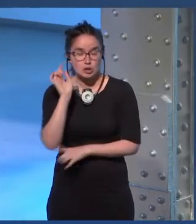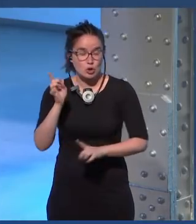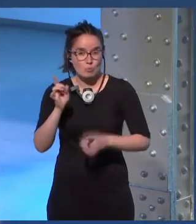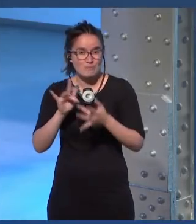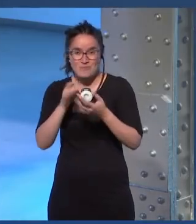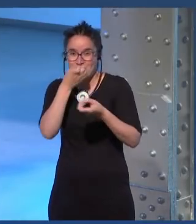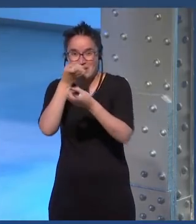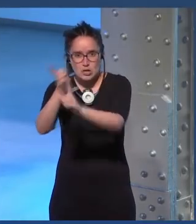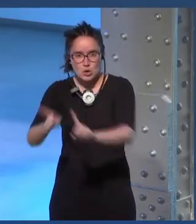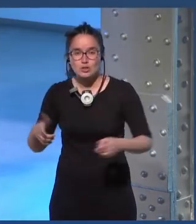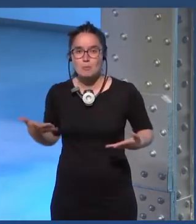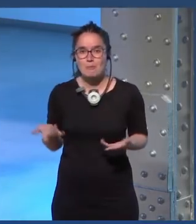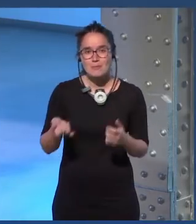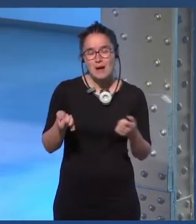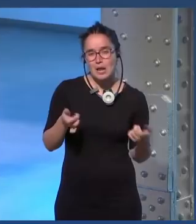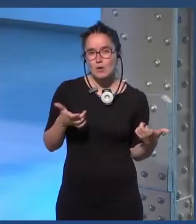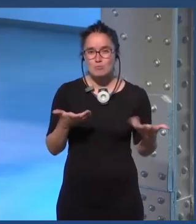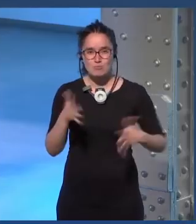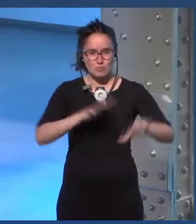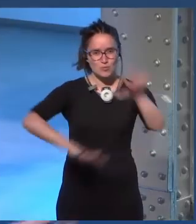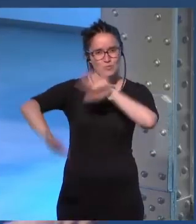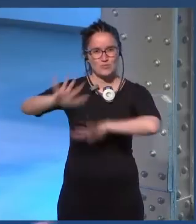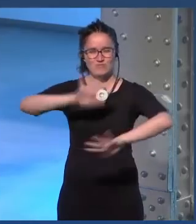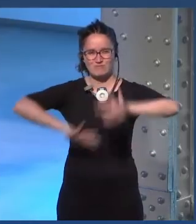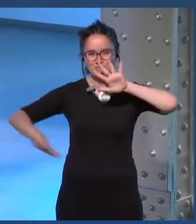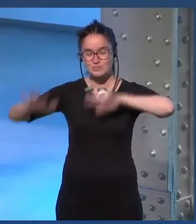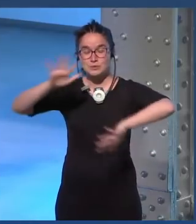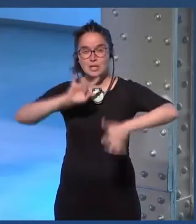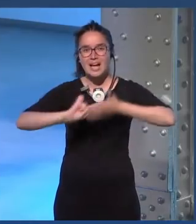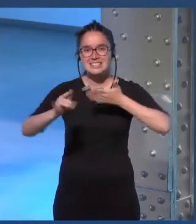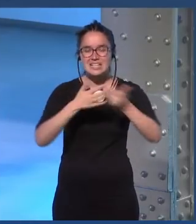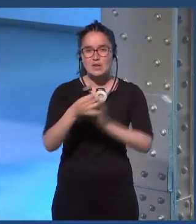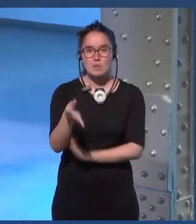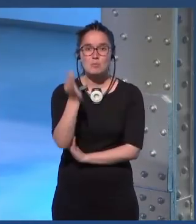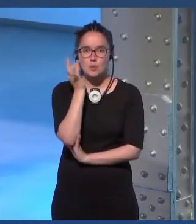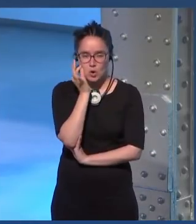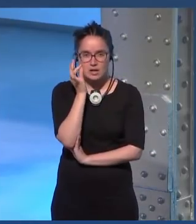cae mal. Entonces parece que es bastante complicado escribir mujeres